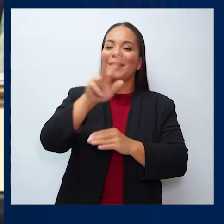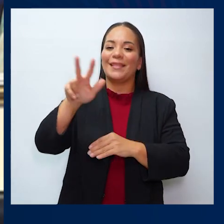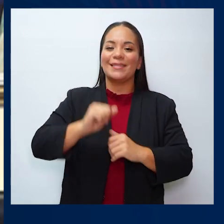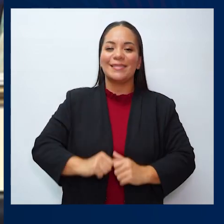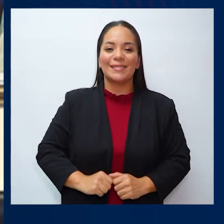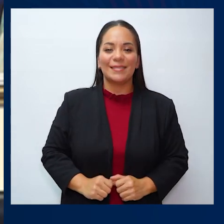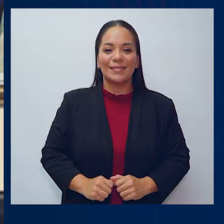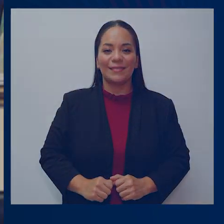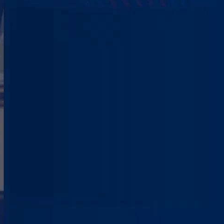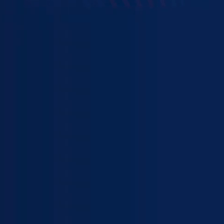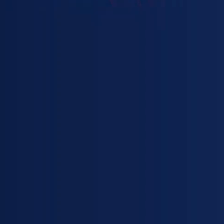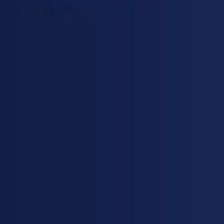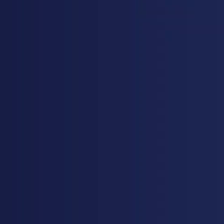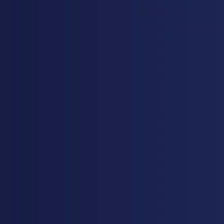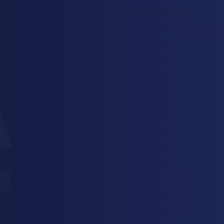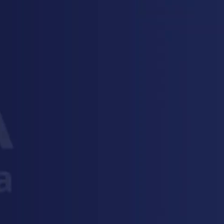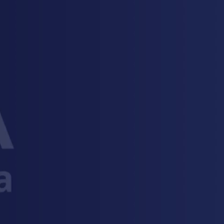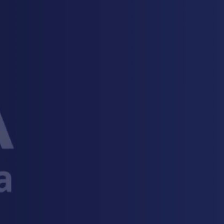2023.